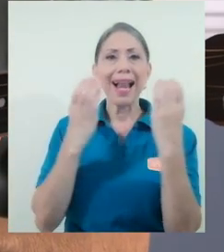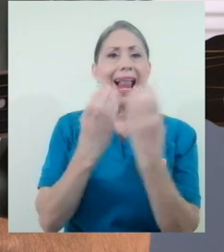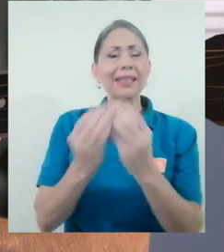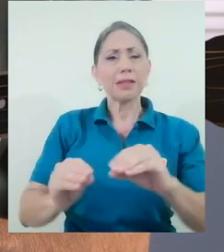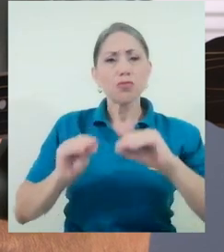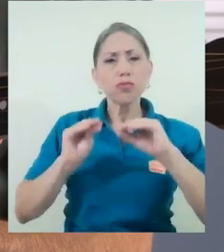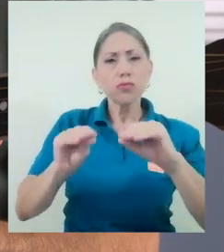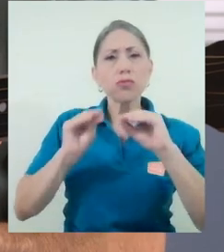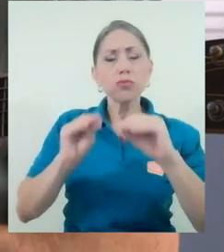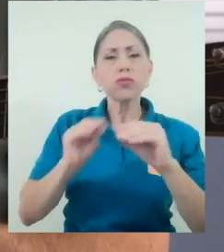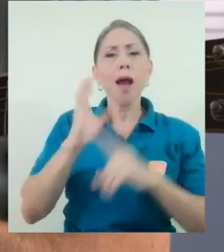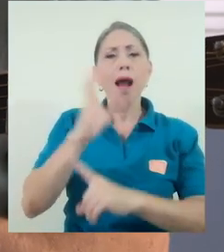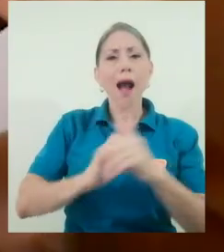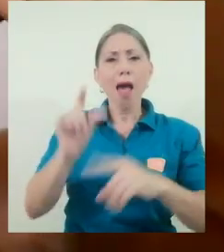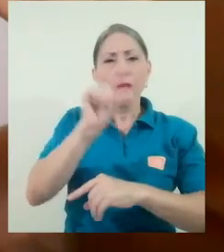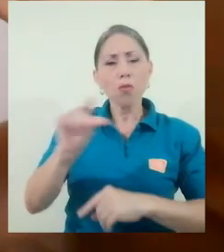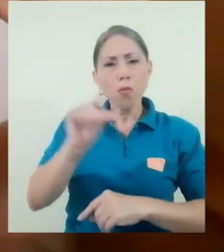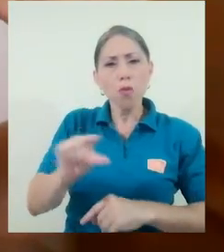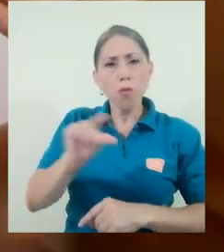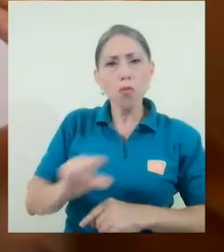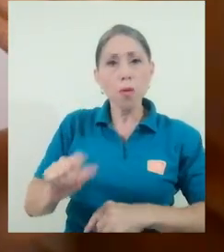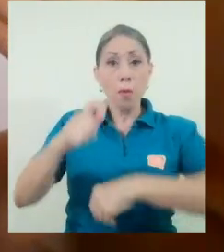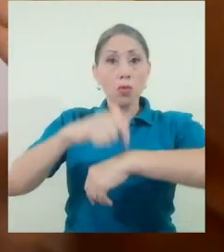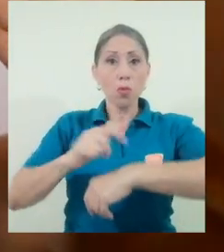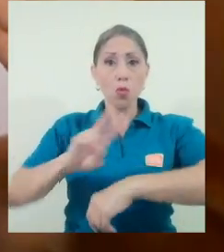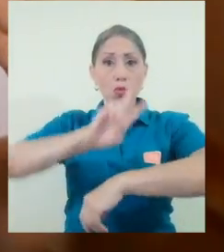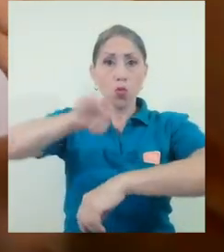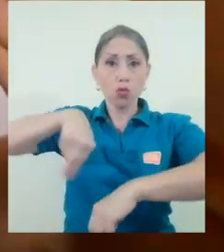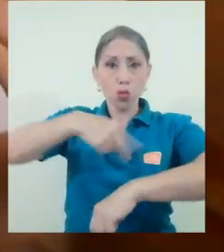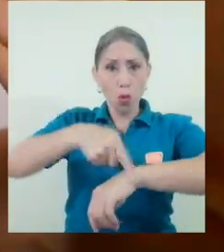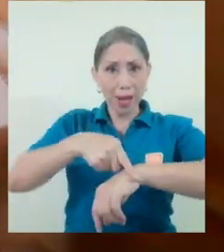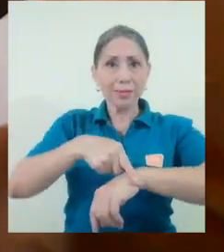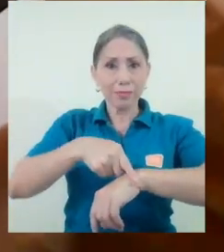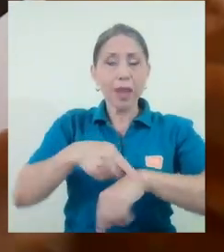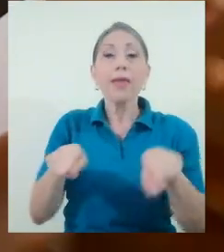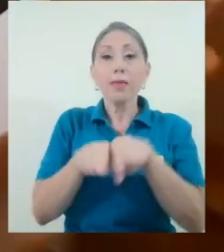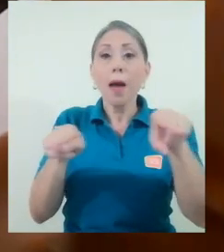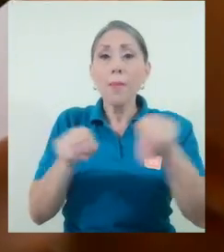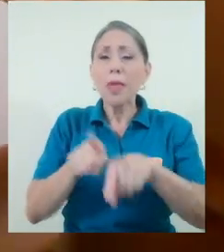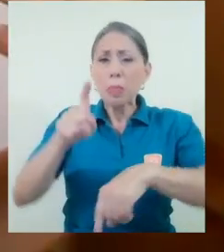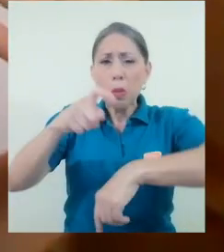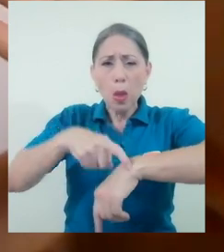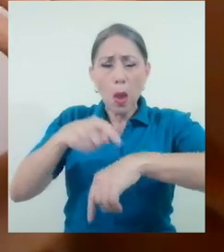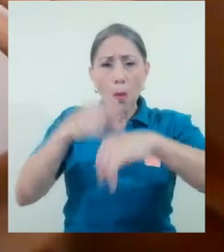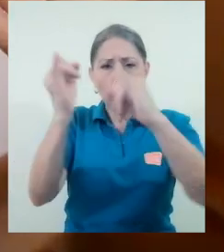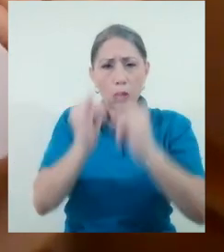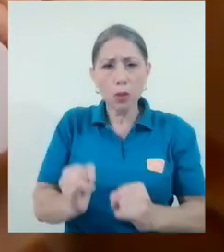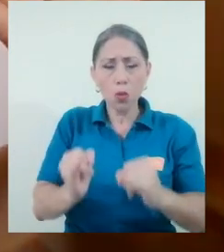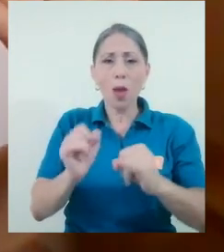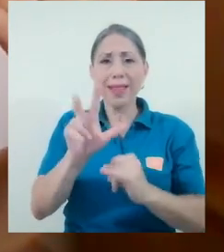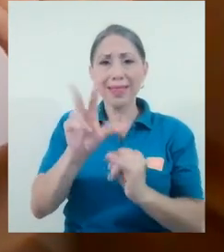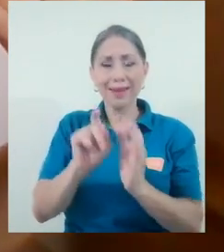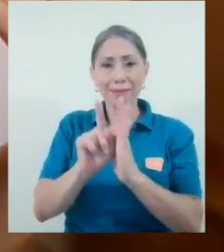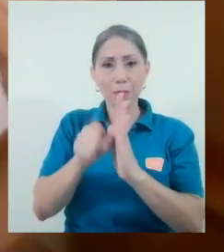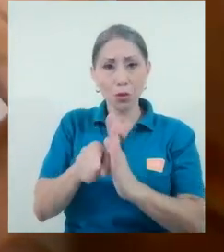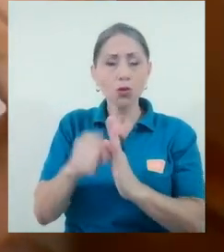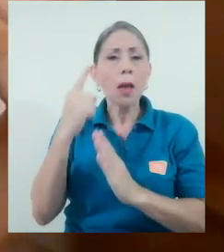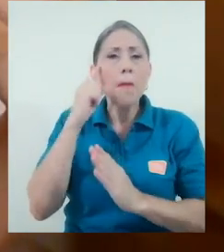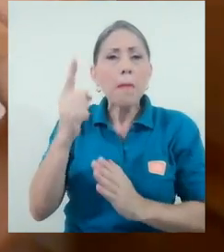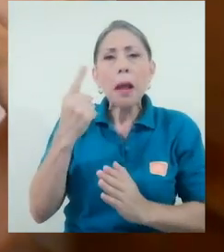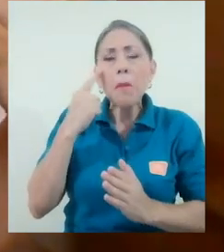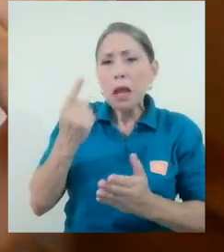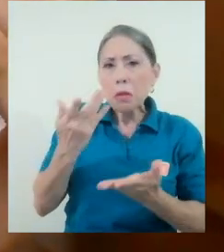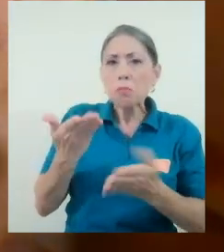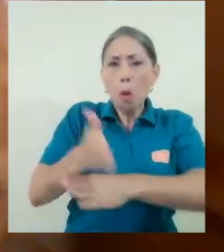clases se imparten semanalmente, tienen una duración de dos horas y también se destina un espacio individual de 30 minutos